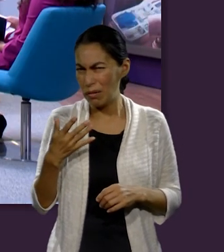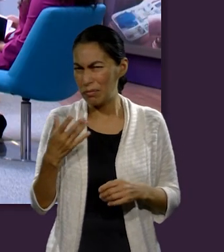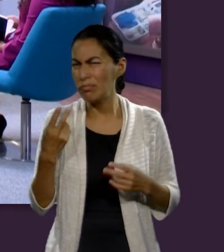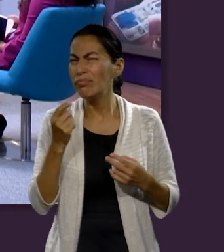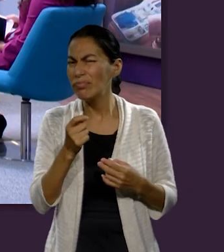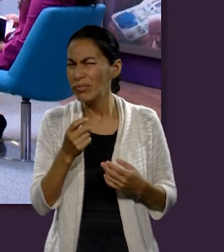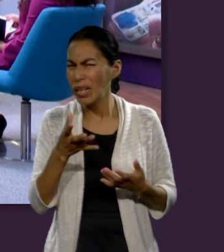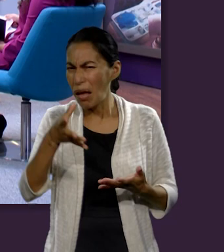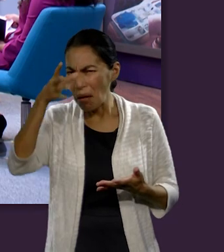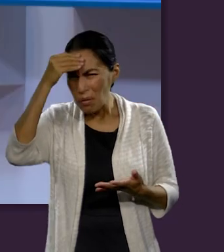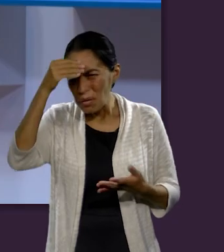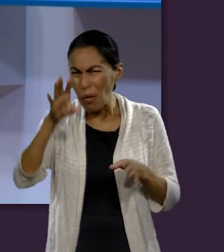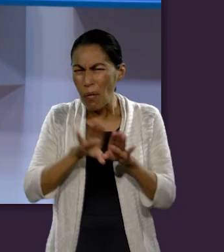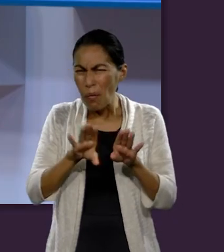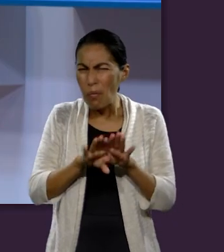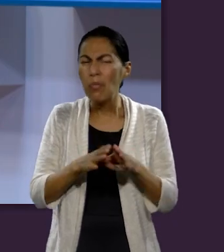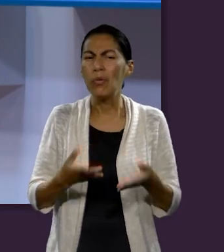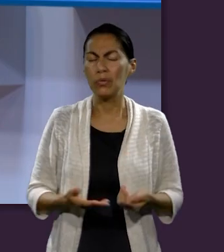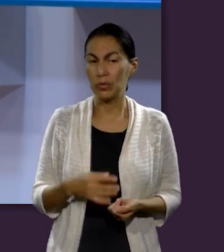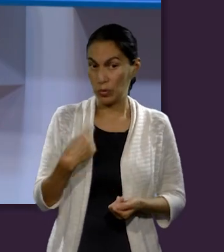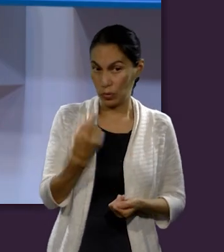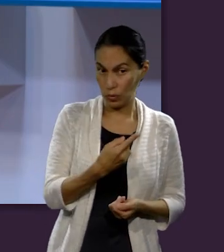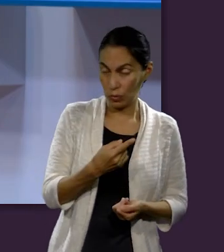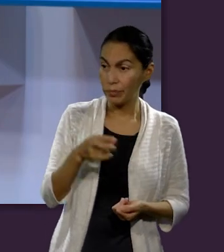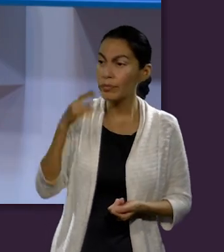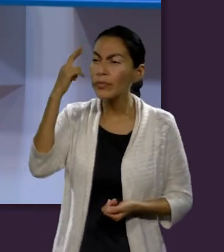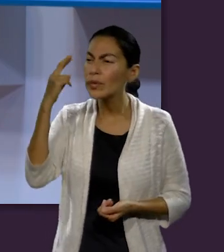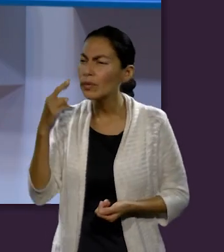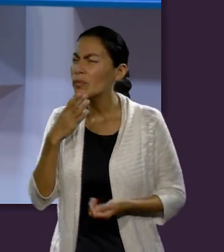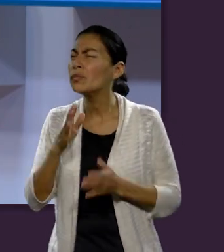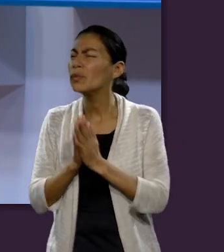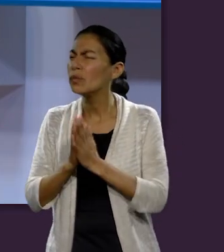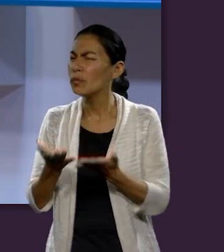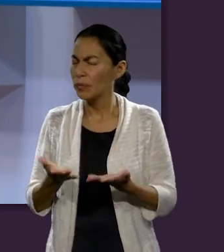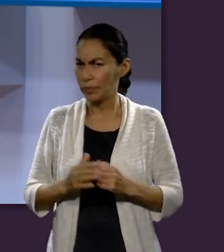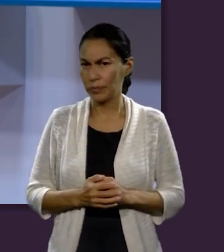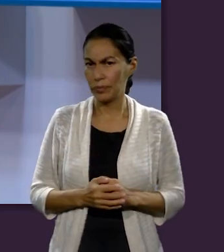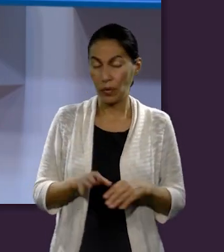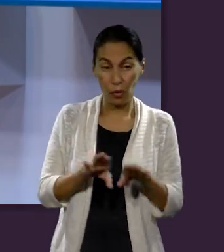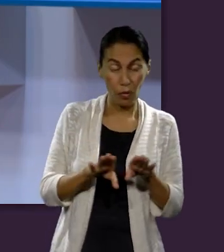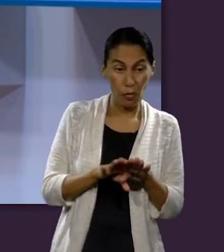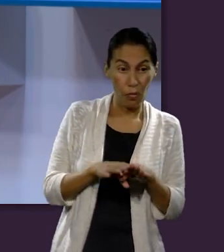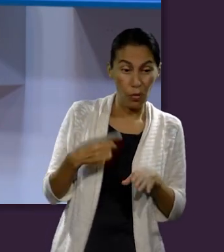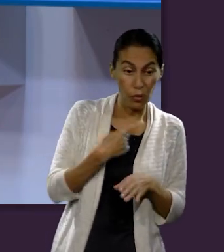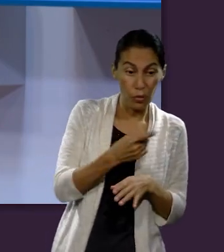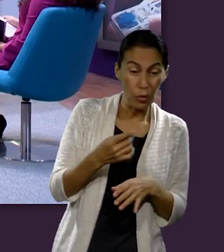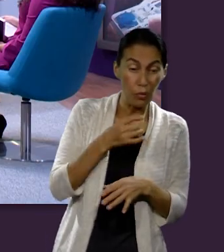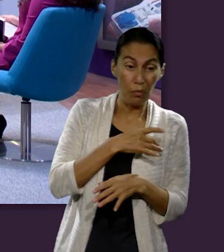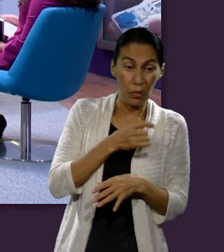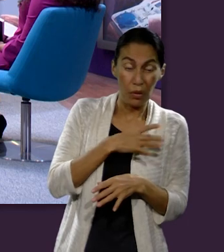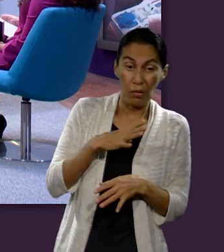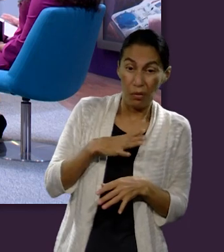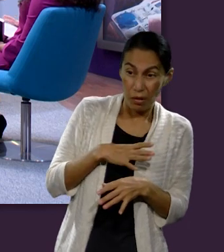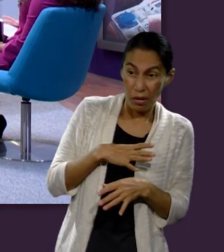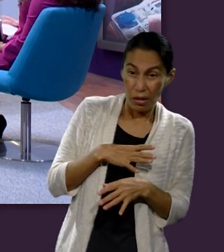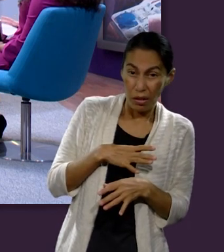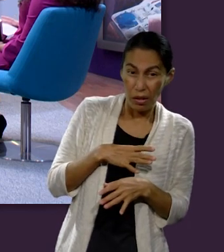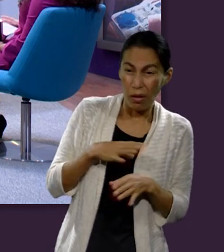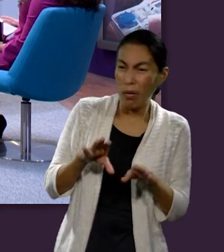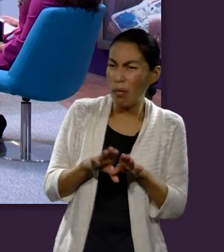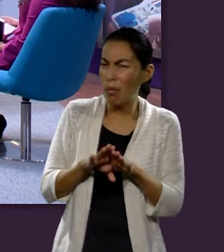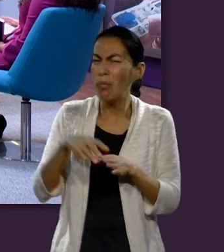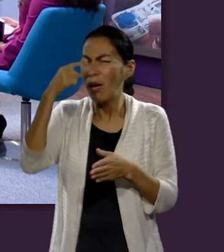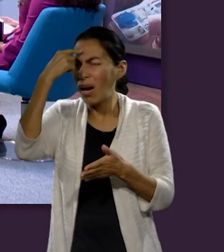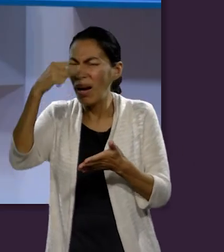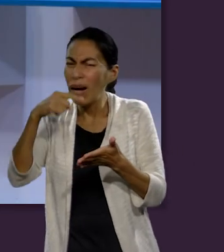Ruth, ¿cómo podemos aprender a hacer incluso esto, a creer, en medio de situaciones de